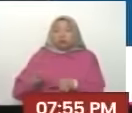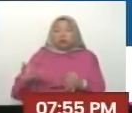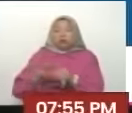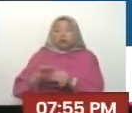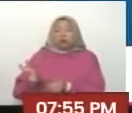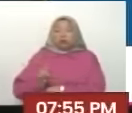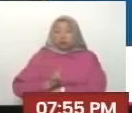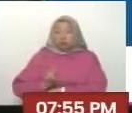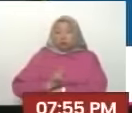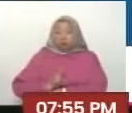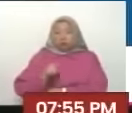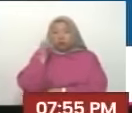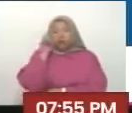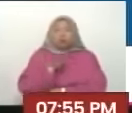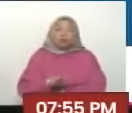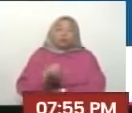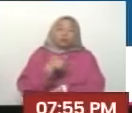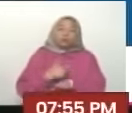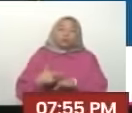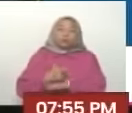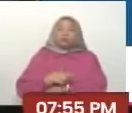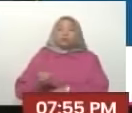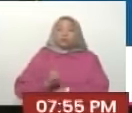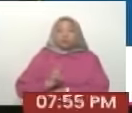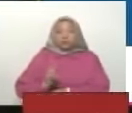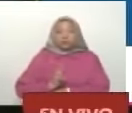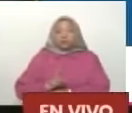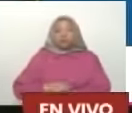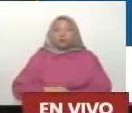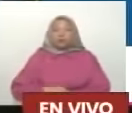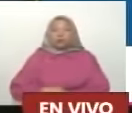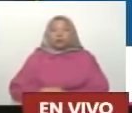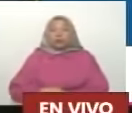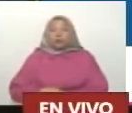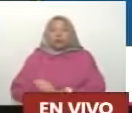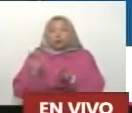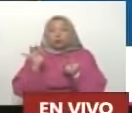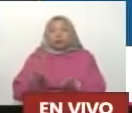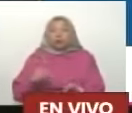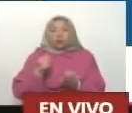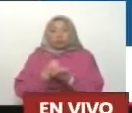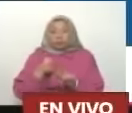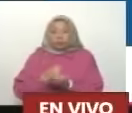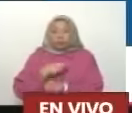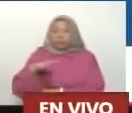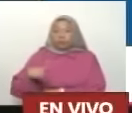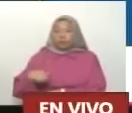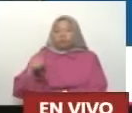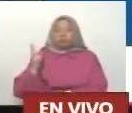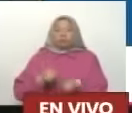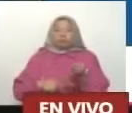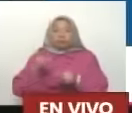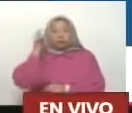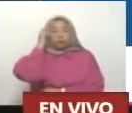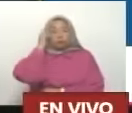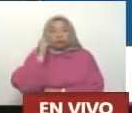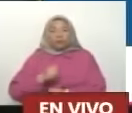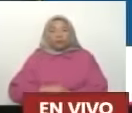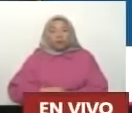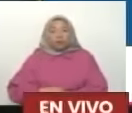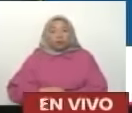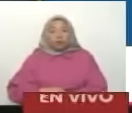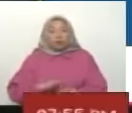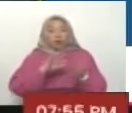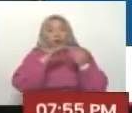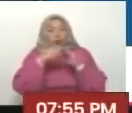verdadera De pueblos De gobierno De países En una gran Confederación Algún día Lo que hoy Es la